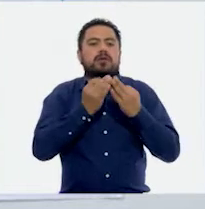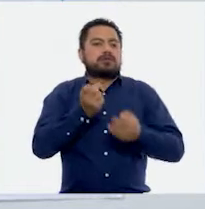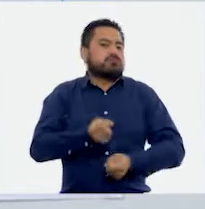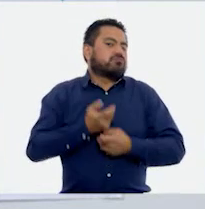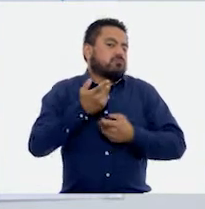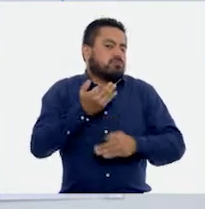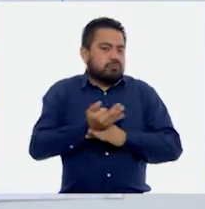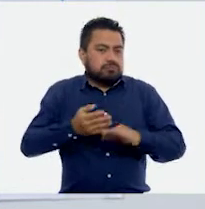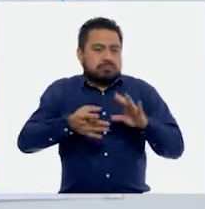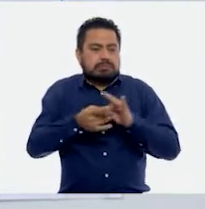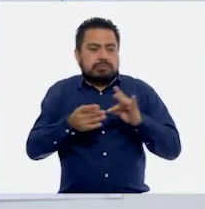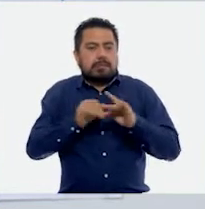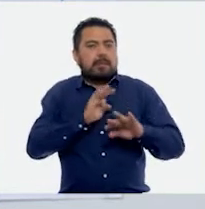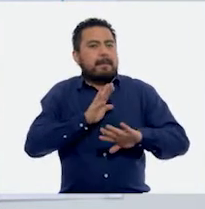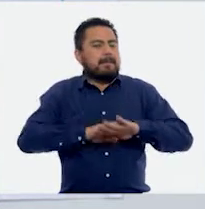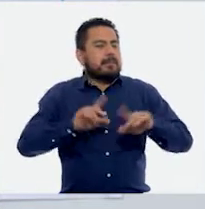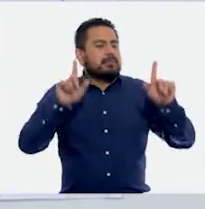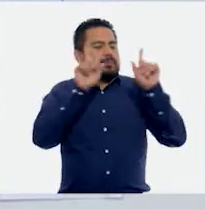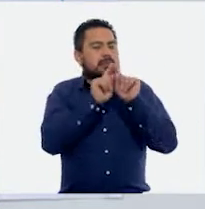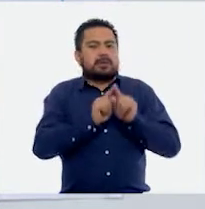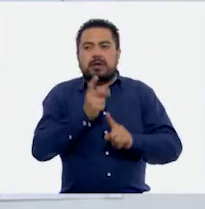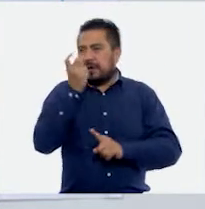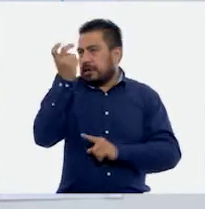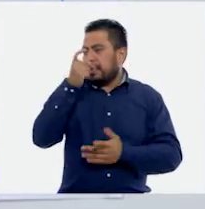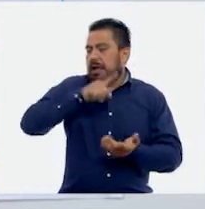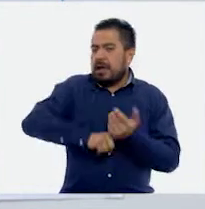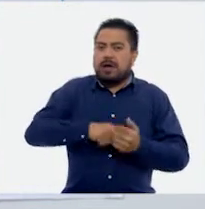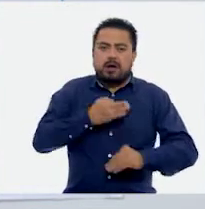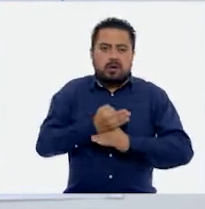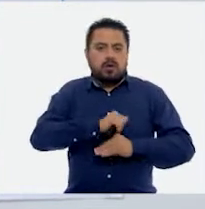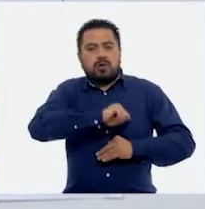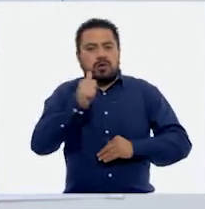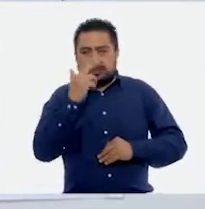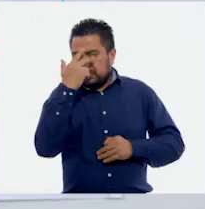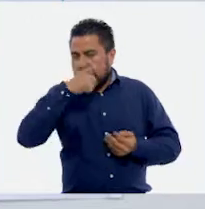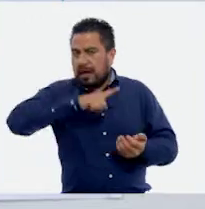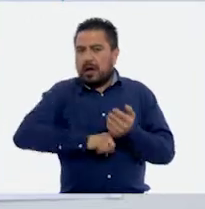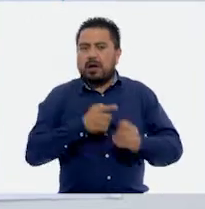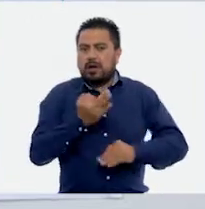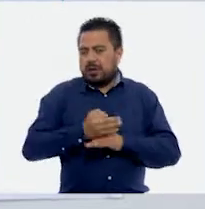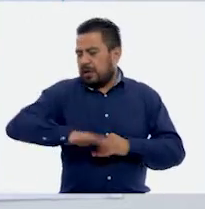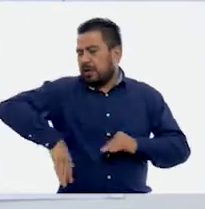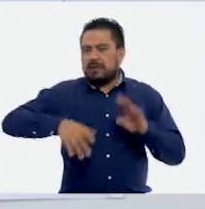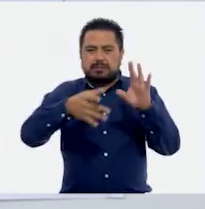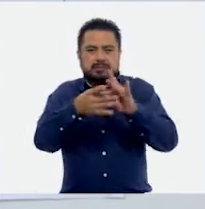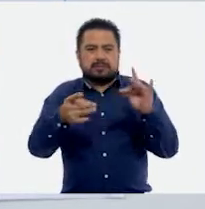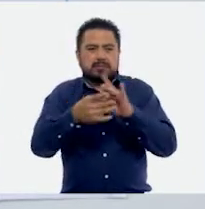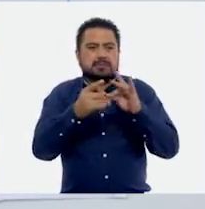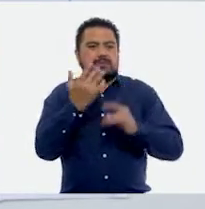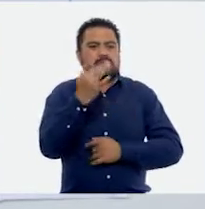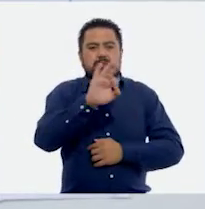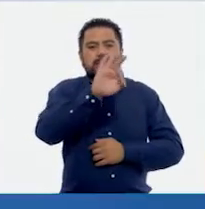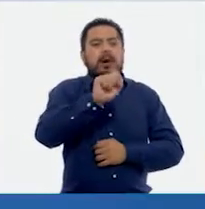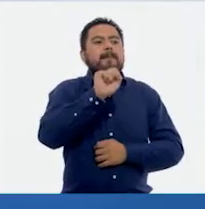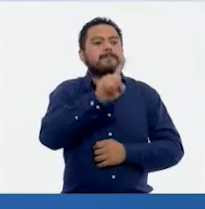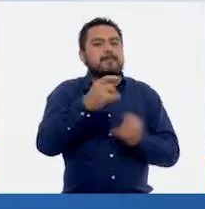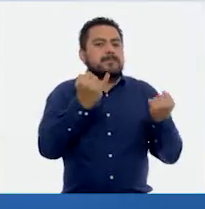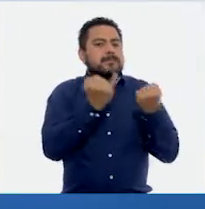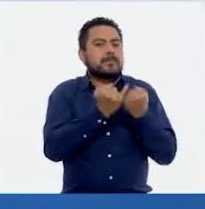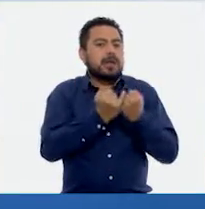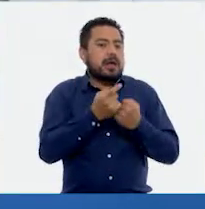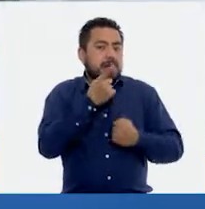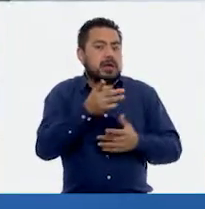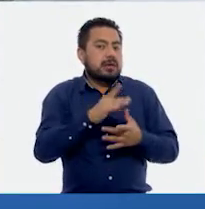nos decía el video, podríamos simplificarlo. Nosotros aquí ya también teníamos otro razonamiento que tú nos habías comentado. 50% también es igual que